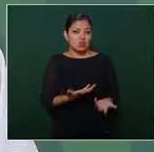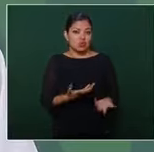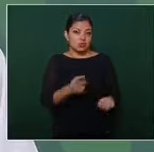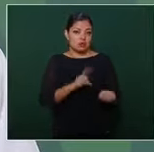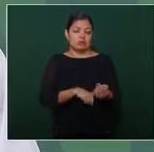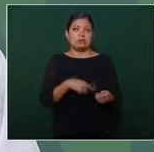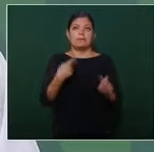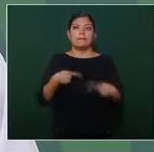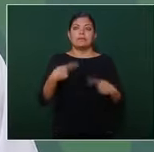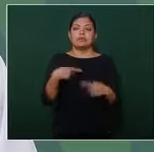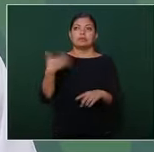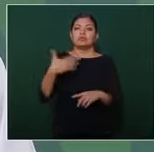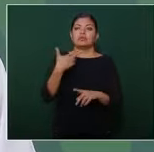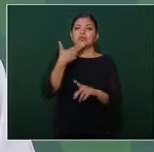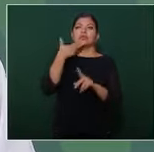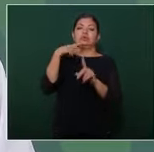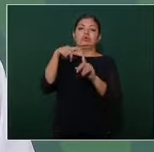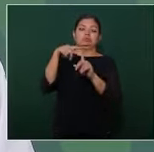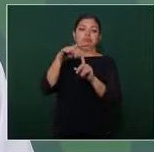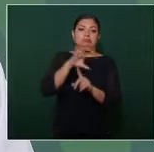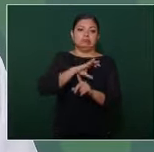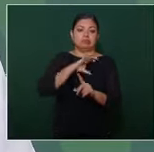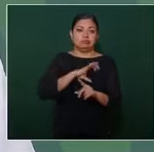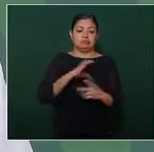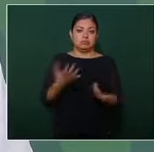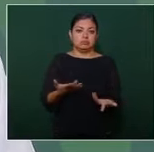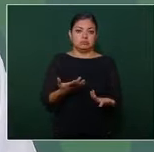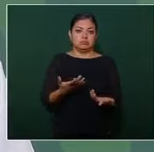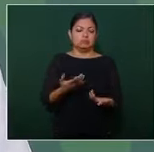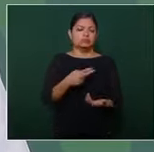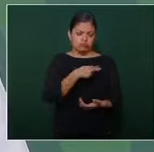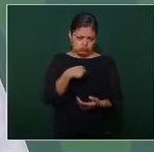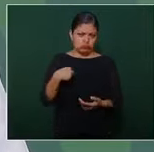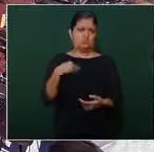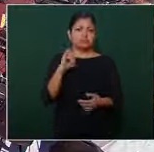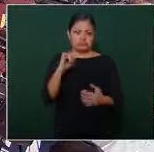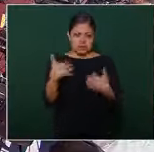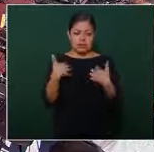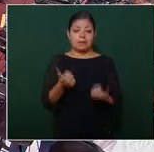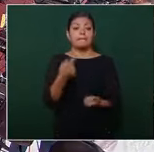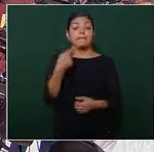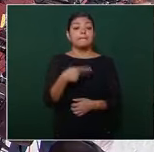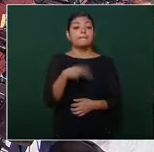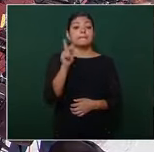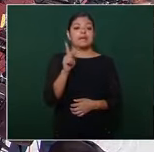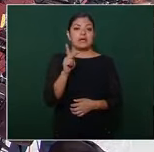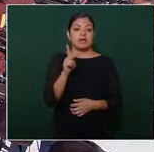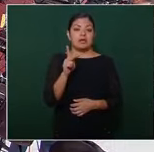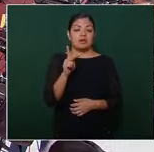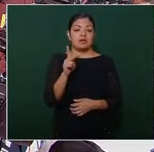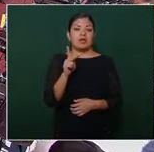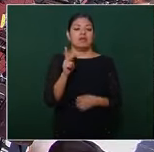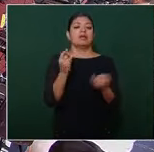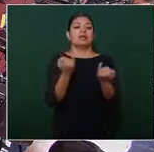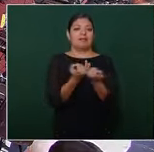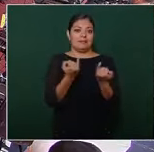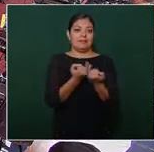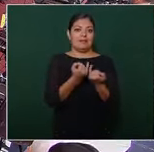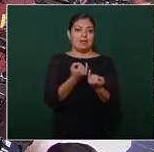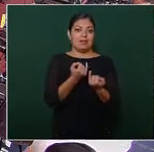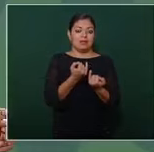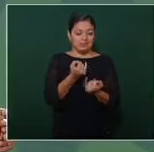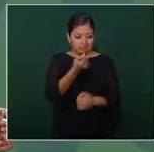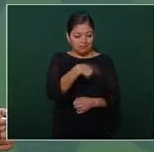a un ser querido eso lo entendemos pero también que tengan la